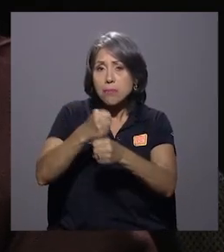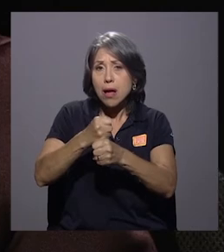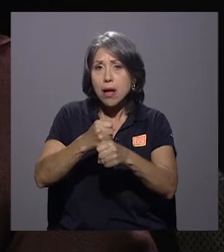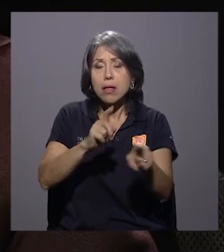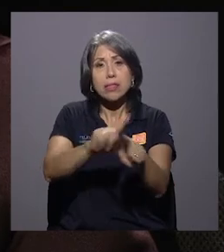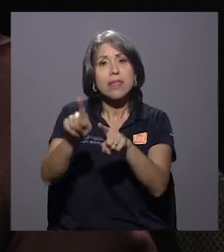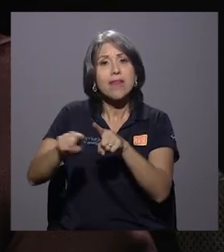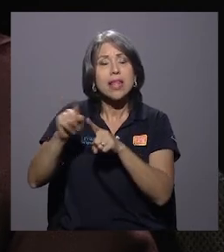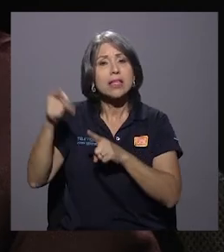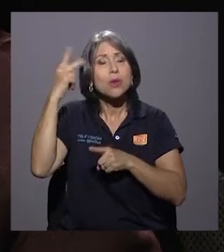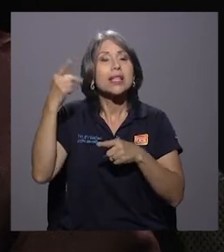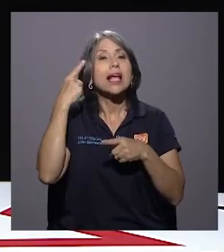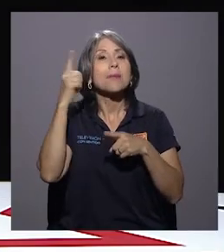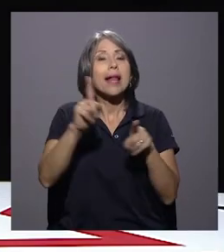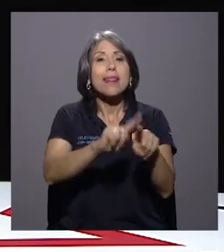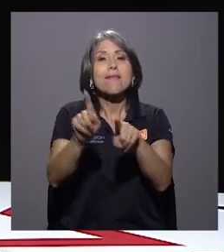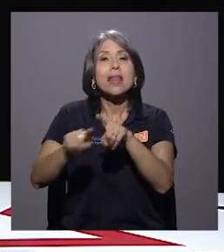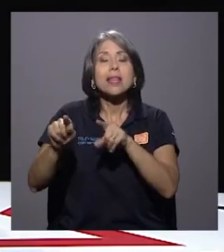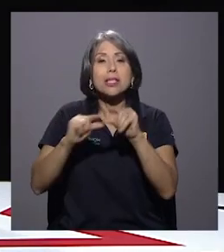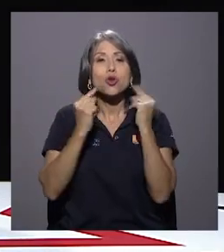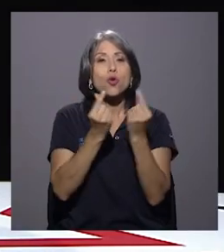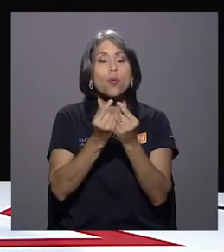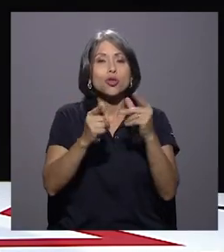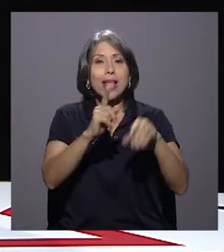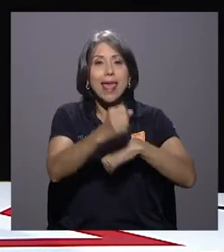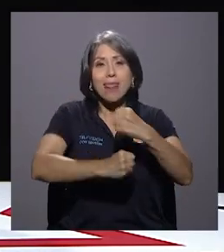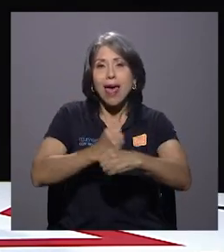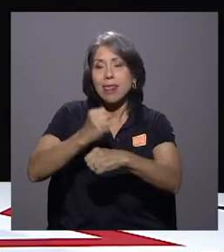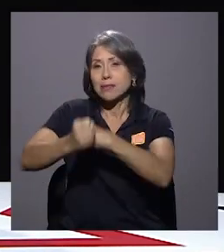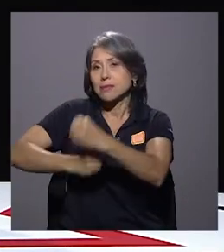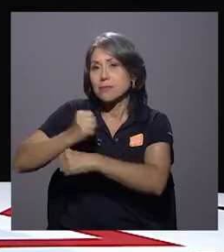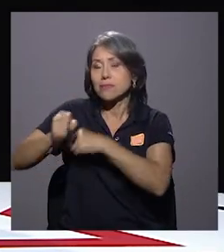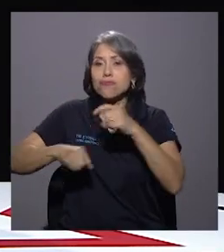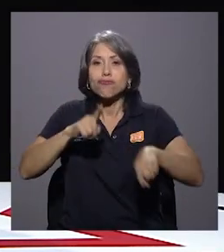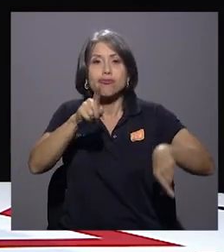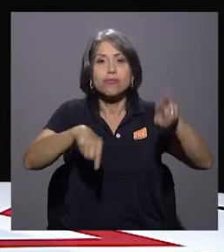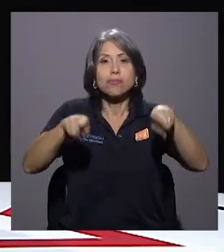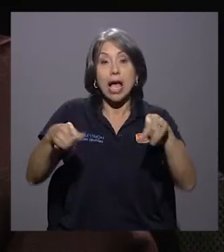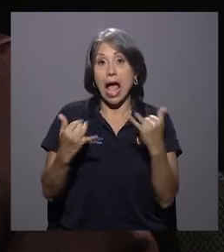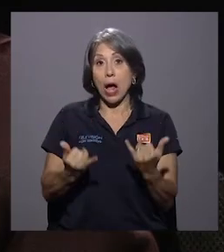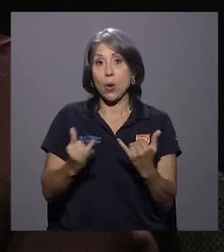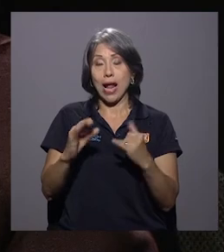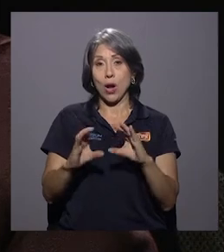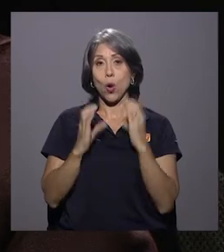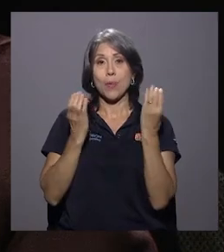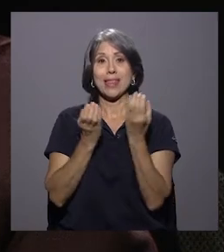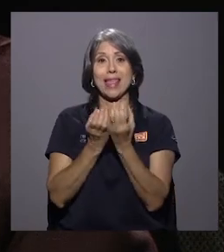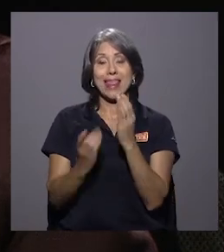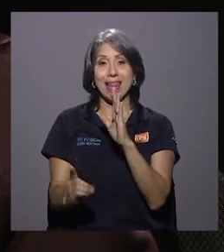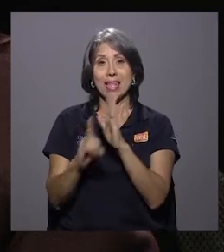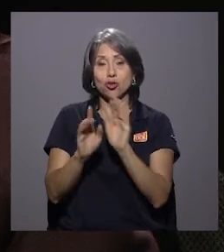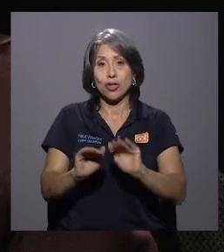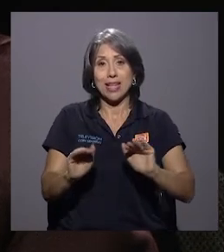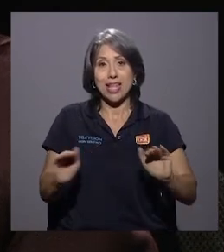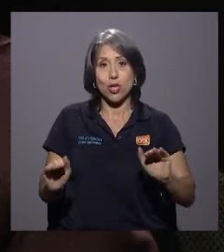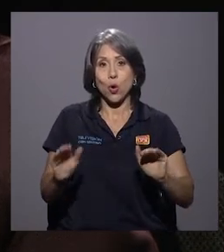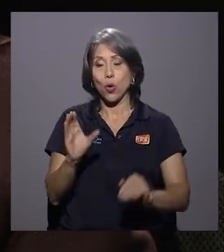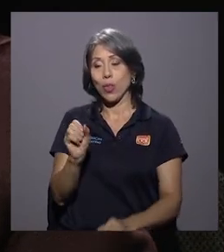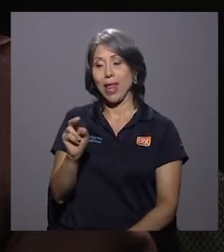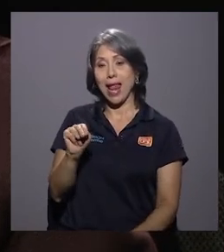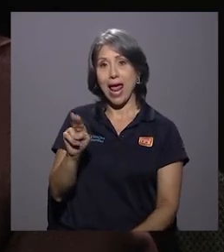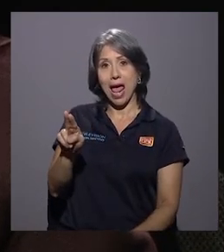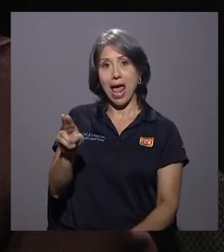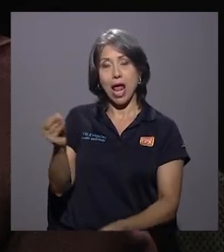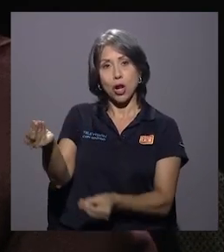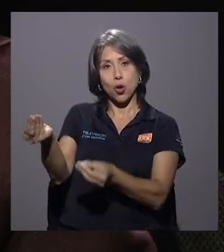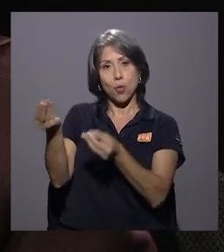para grupos etarios y precisamente ahora el Comité de los Derechos del Niño de Naciones Unidas nos